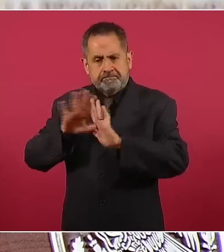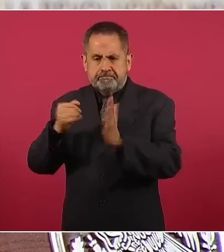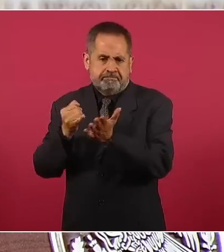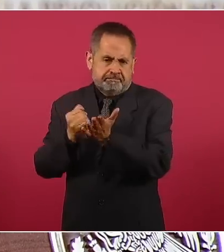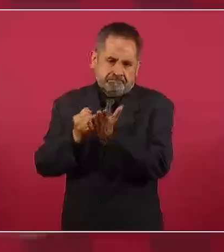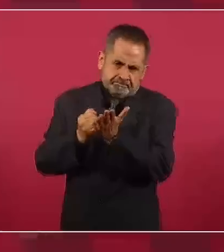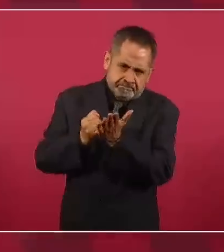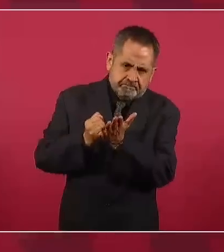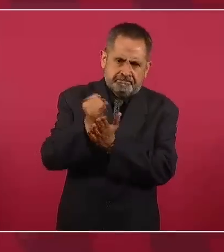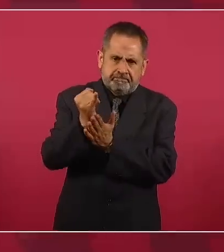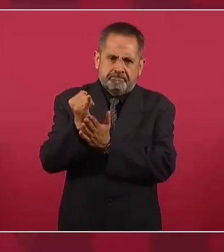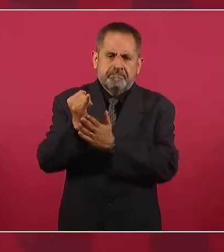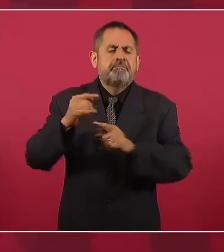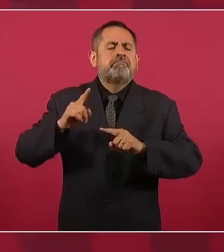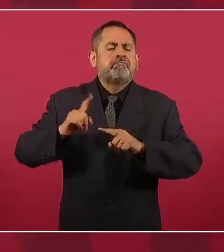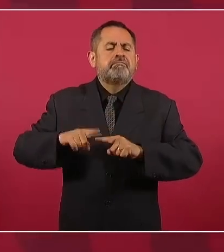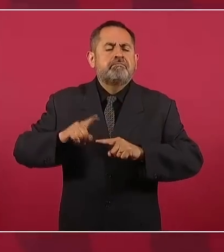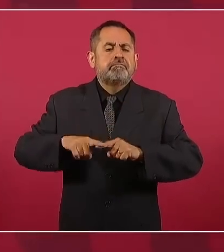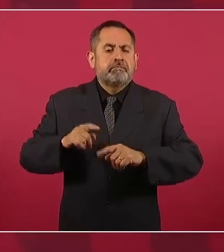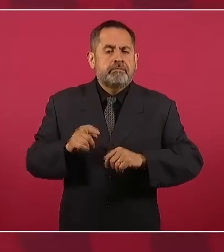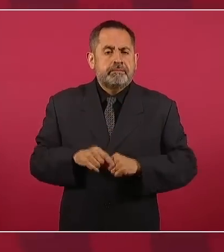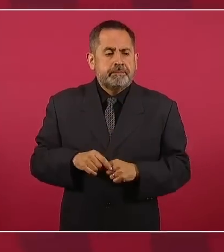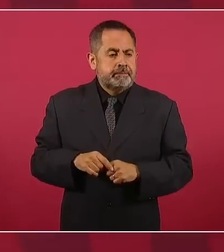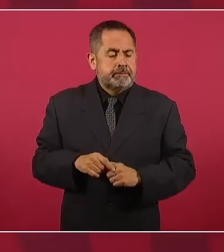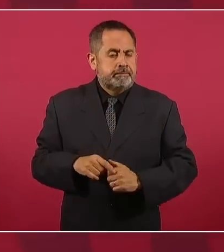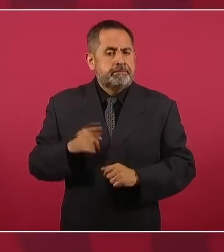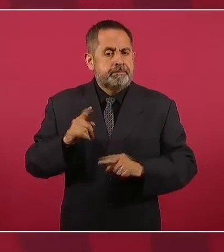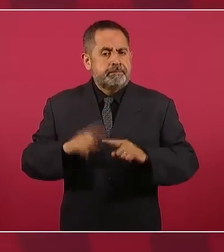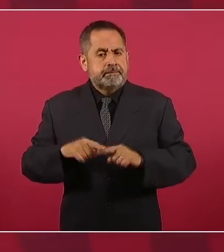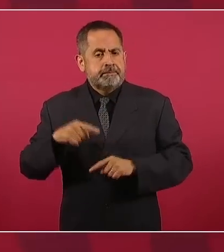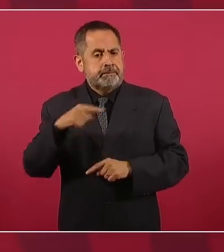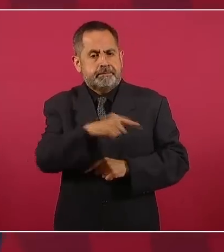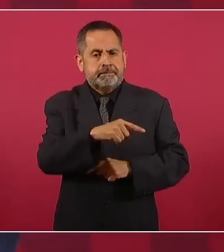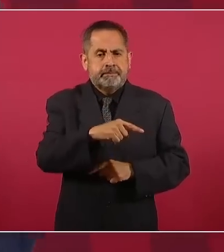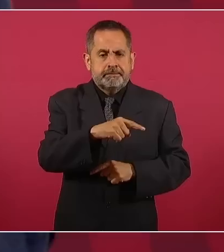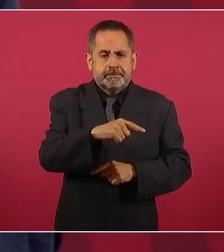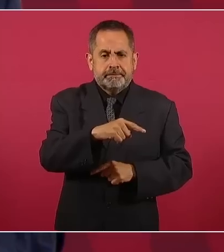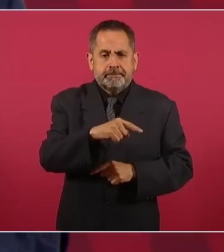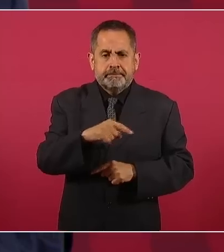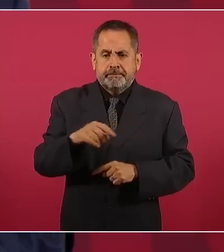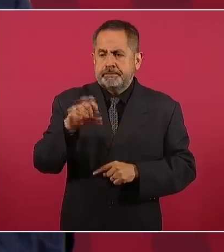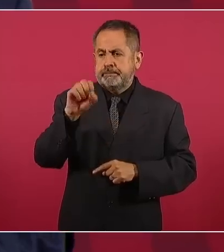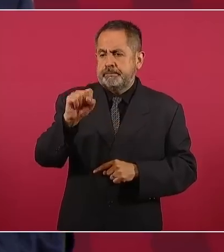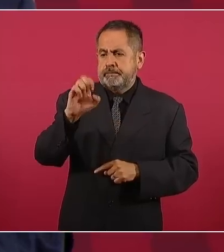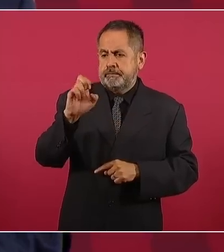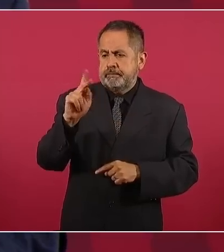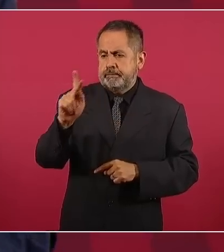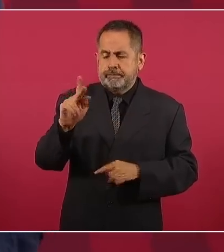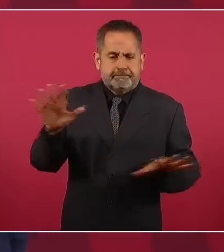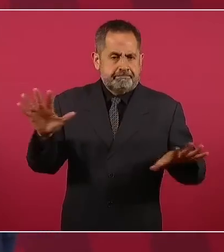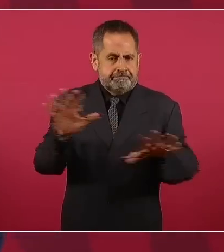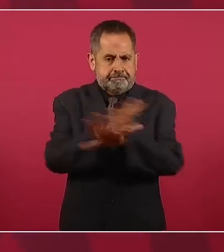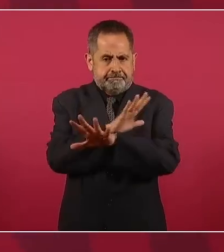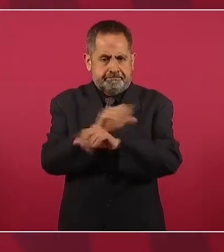un cambio en la Secretaría de Educación Pública.